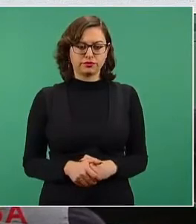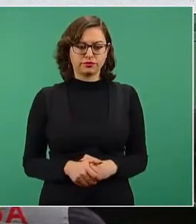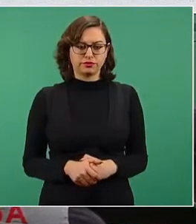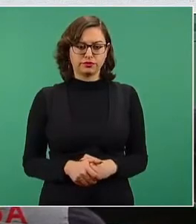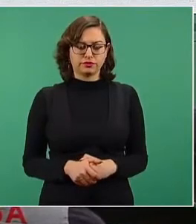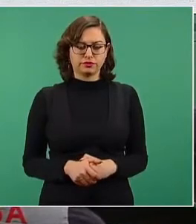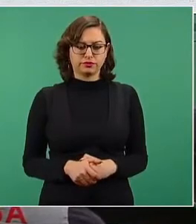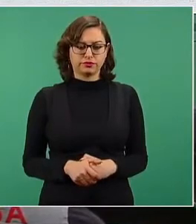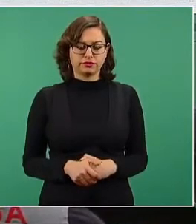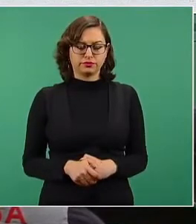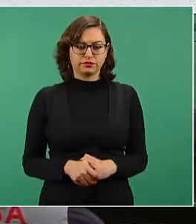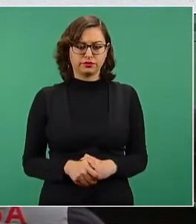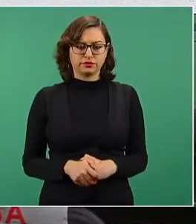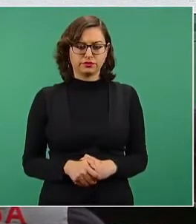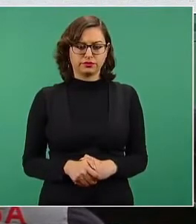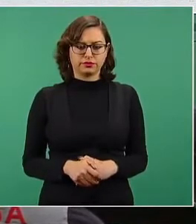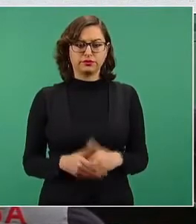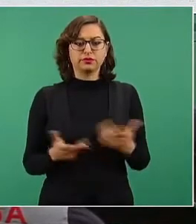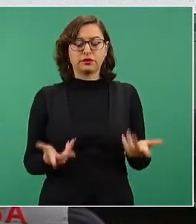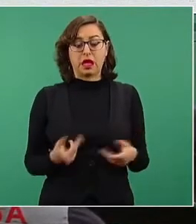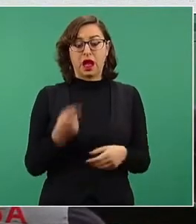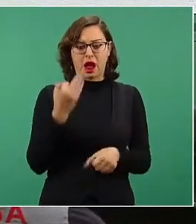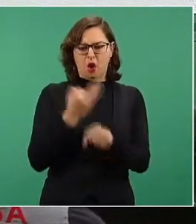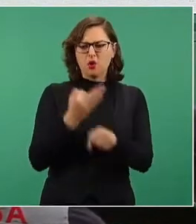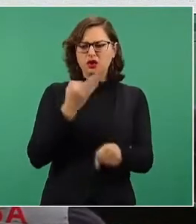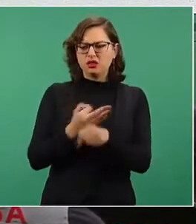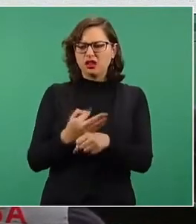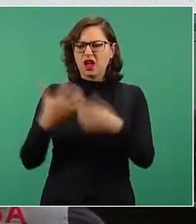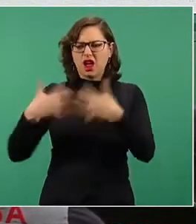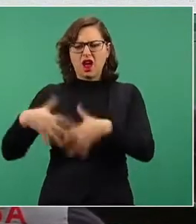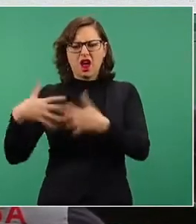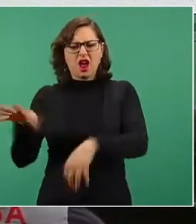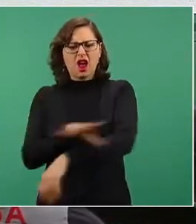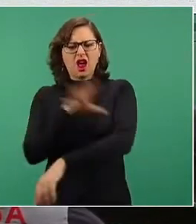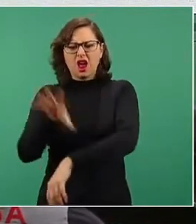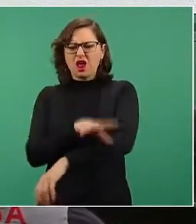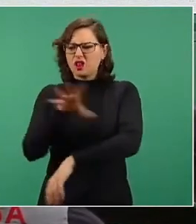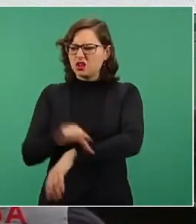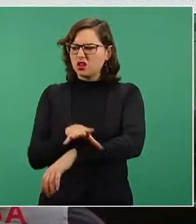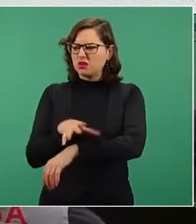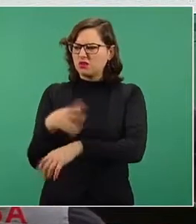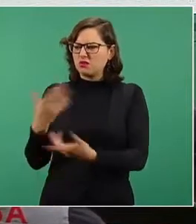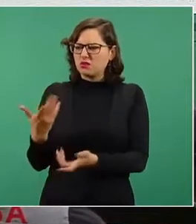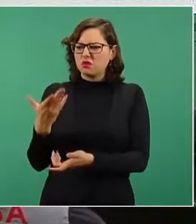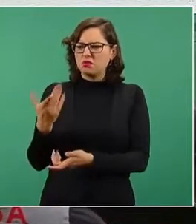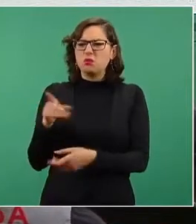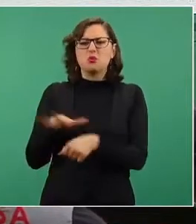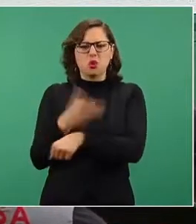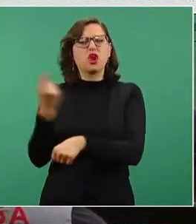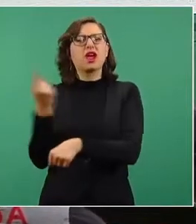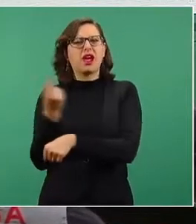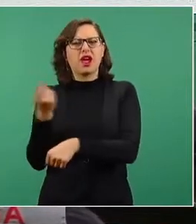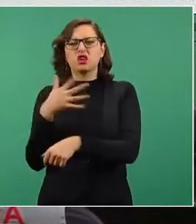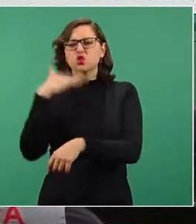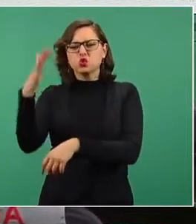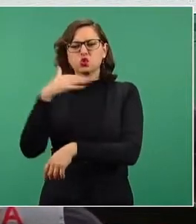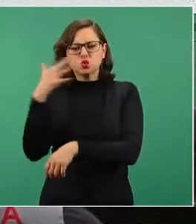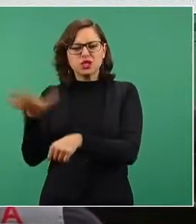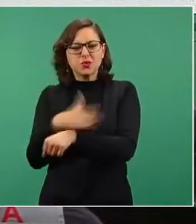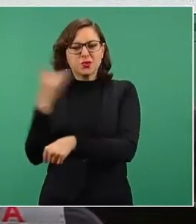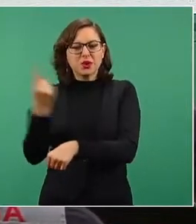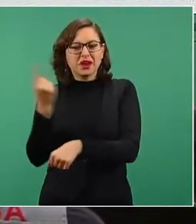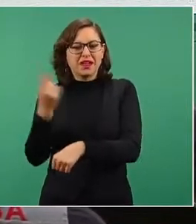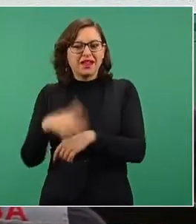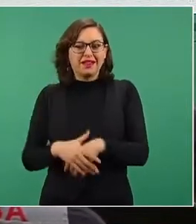Eso no lo dicen. Si consumimos eso, pues no es porque se nos ocurrió, es porque efectivamente esa infraestructura es que heredamos y que estamos